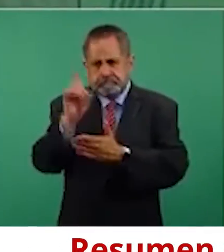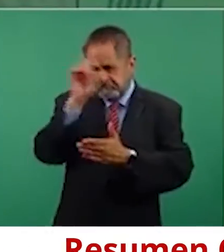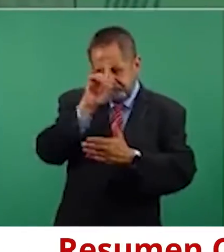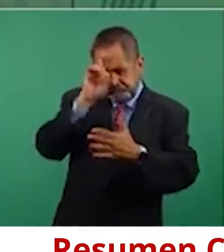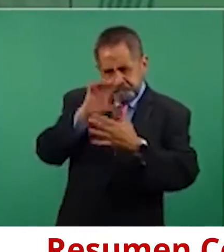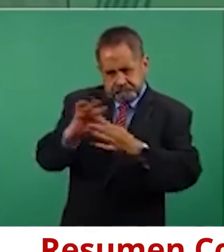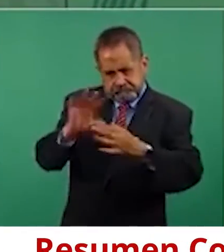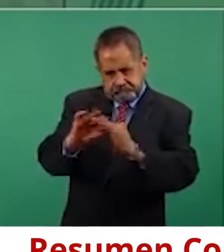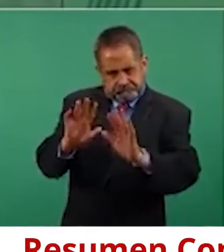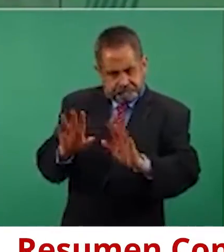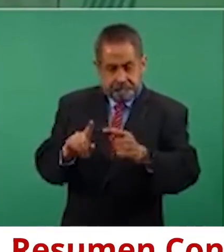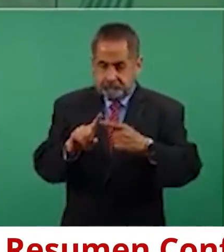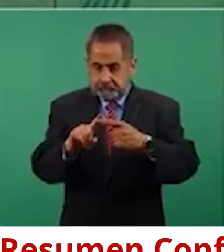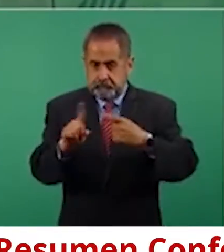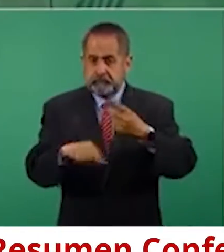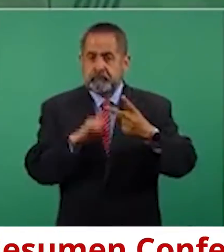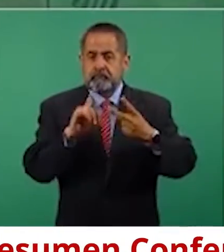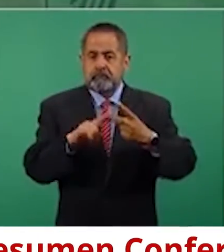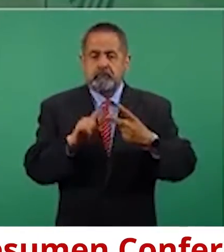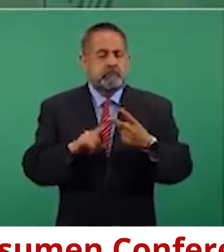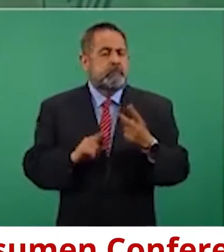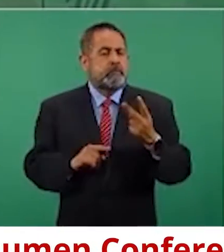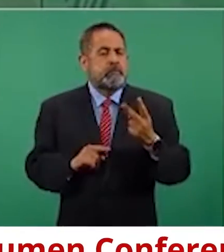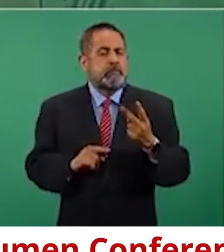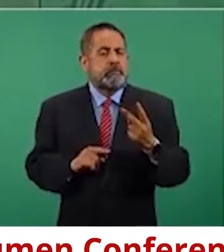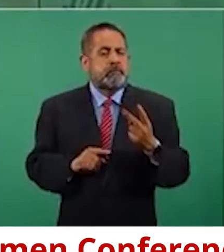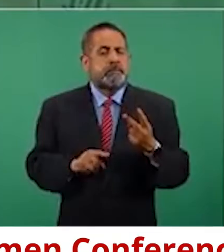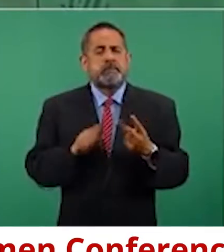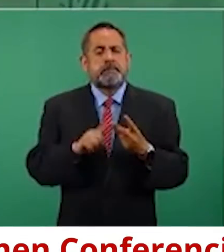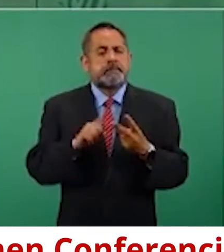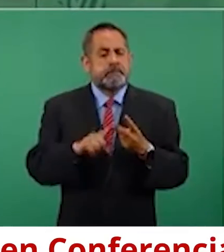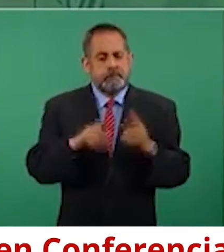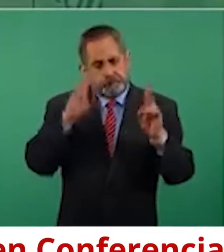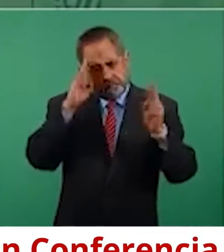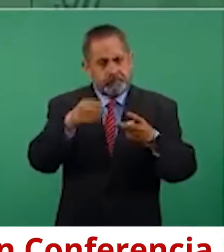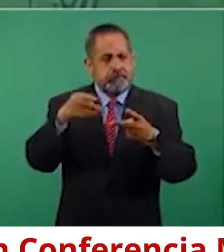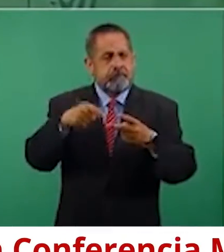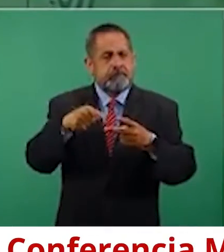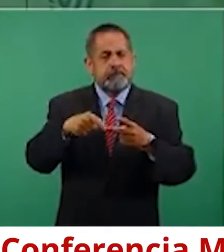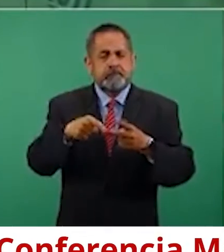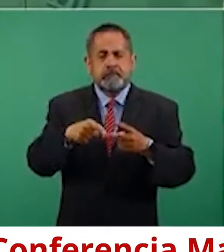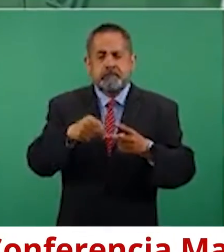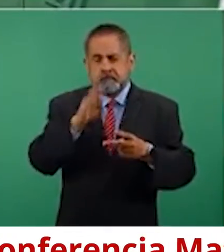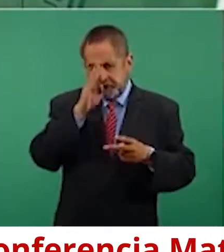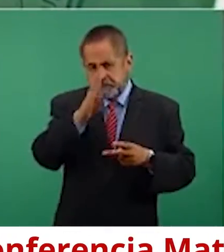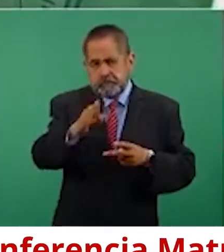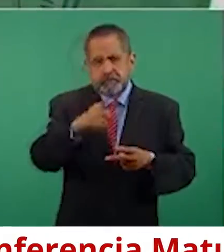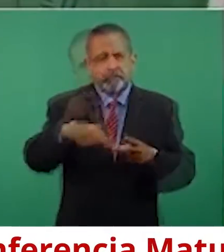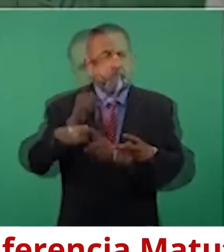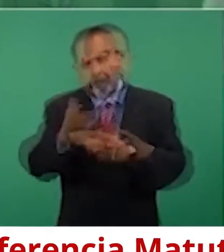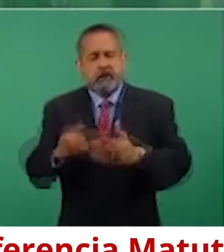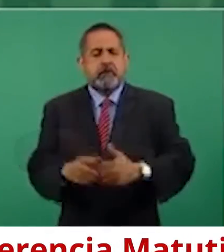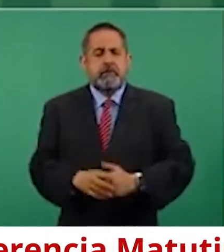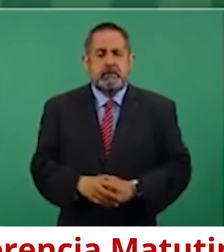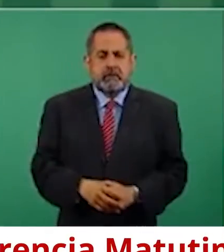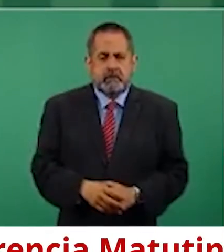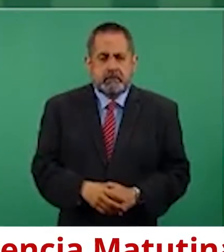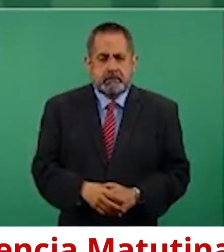es la que se dirige a la orientación nutricional.